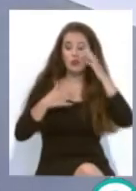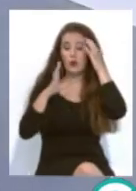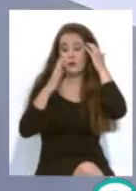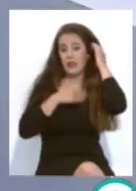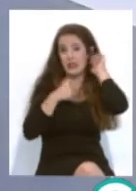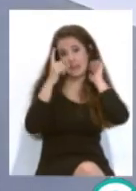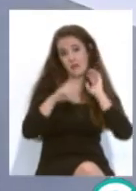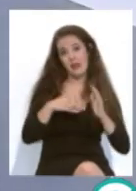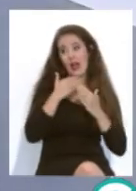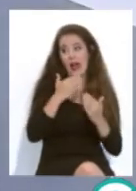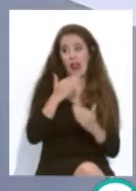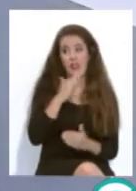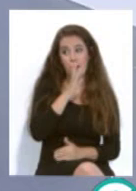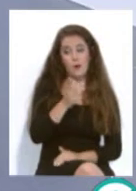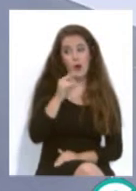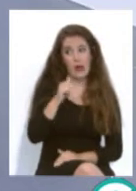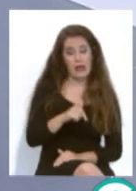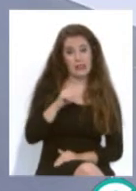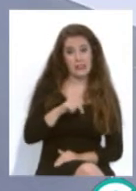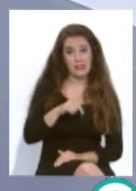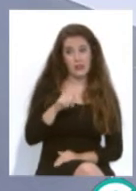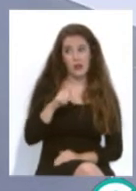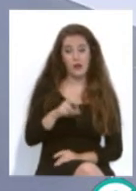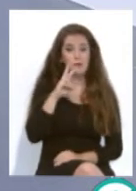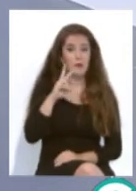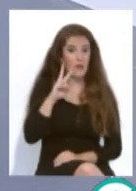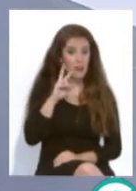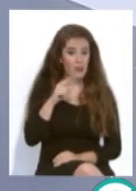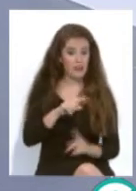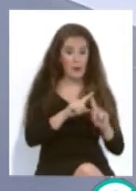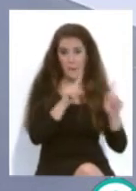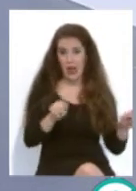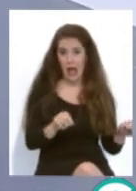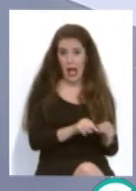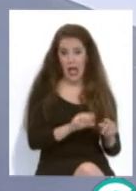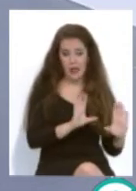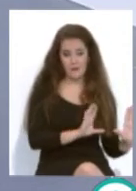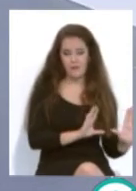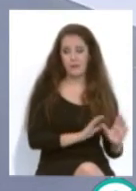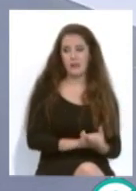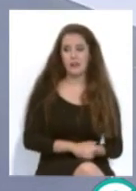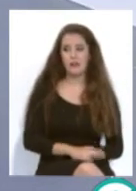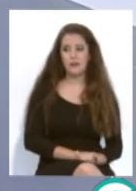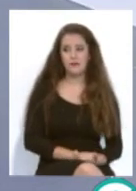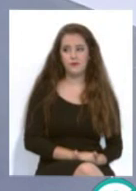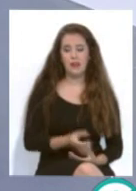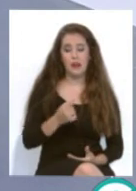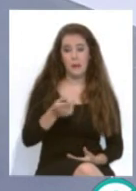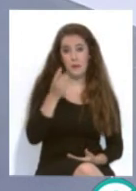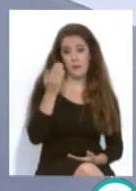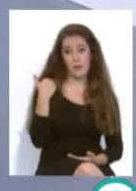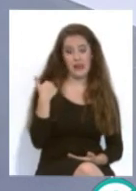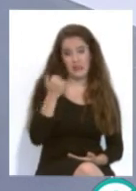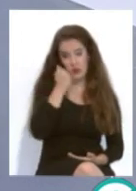agradecer, justamente porque aquí estamos viendo esta placa que en el pasado sábado,